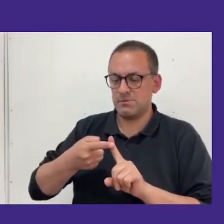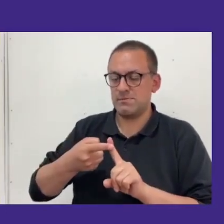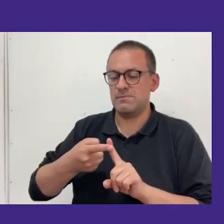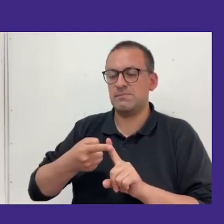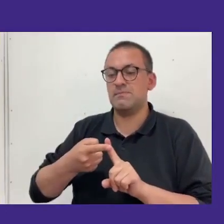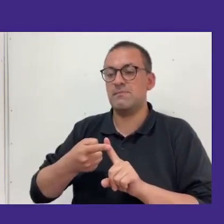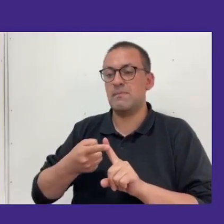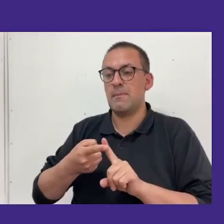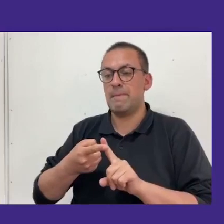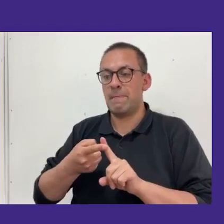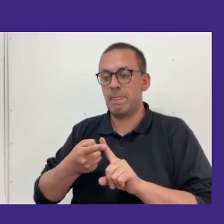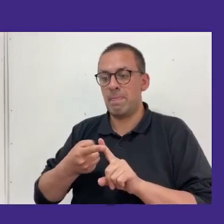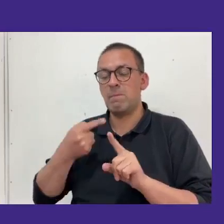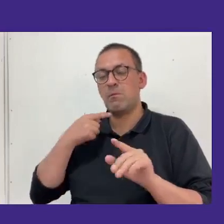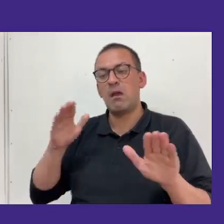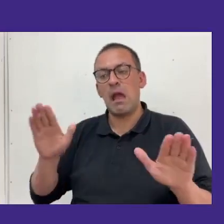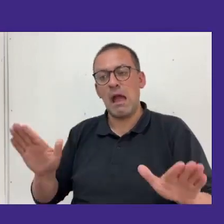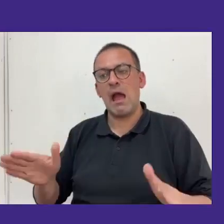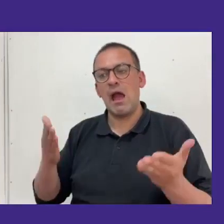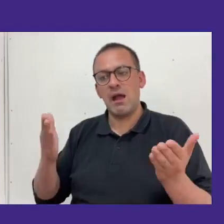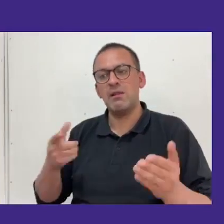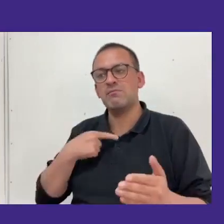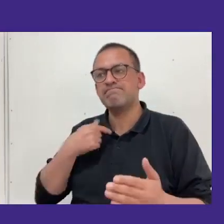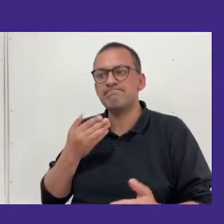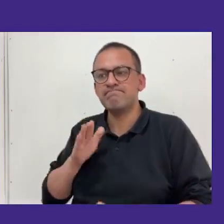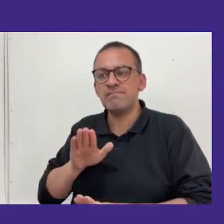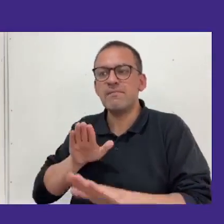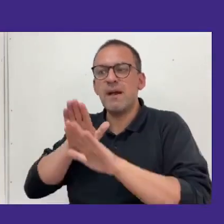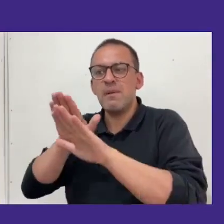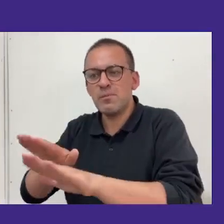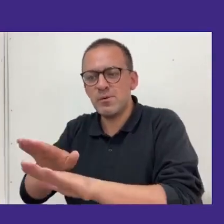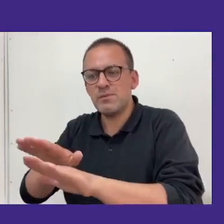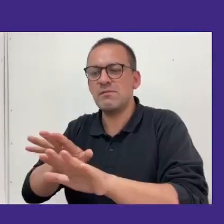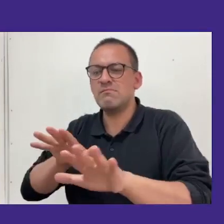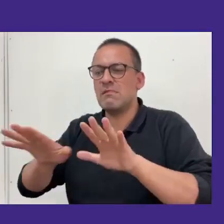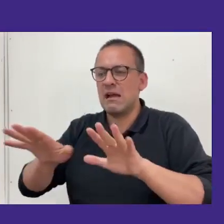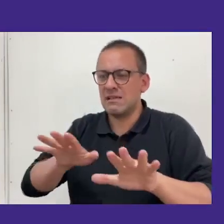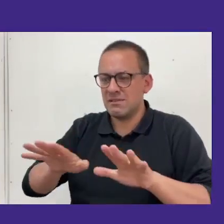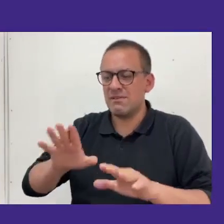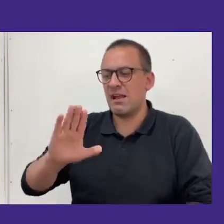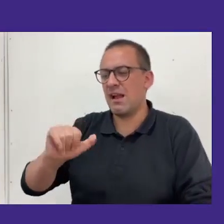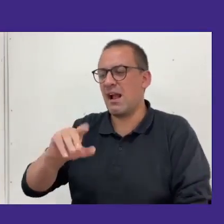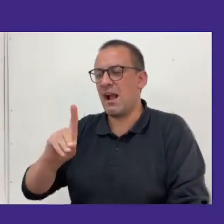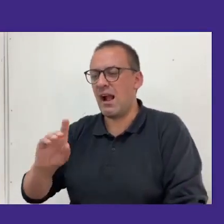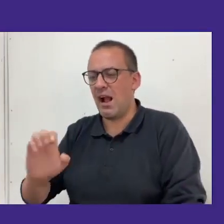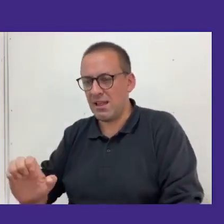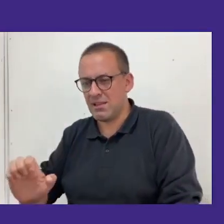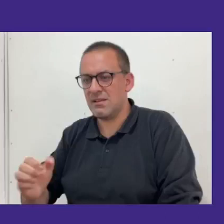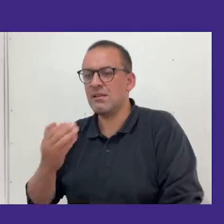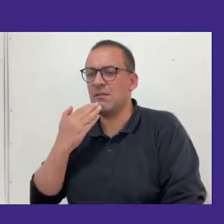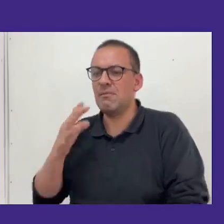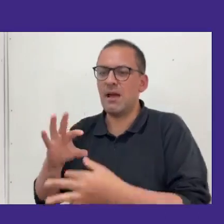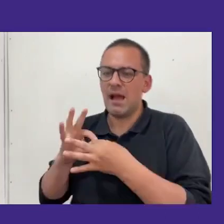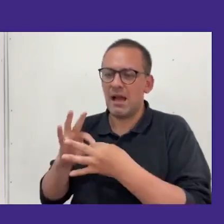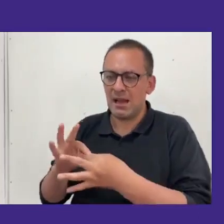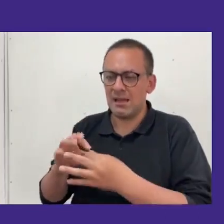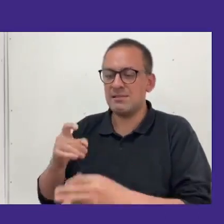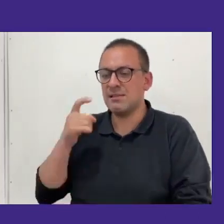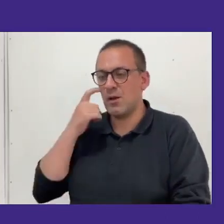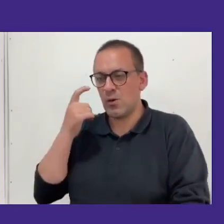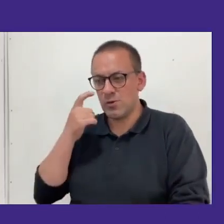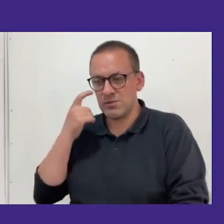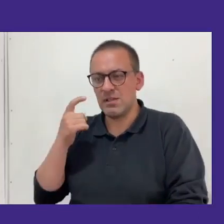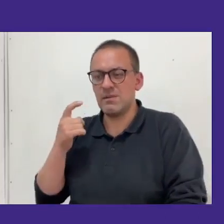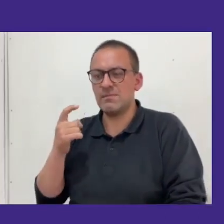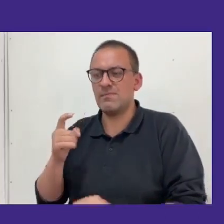el el ánimo de siempre de querer apoyar en todas las instancias del CAD le agradecemos también a don José de las